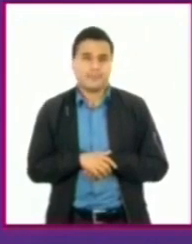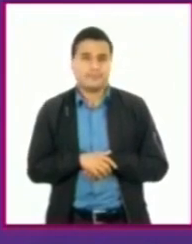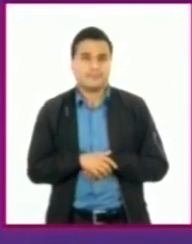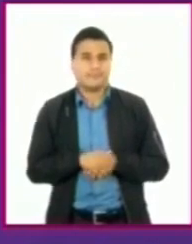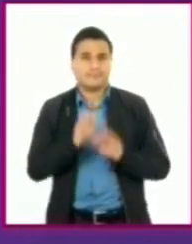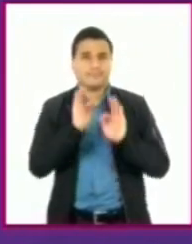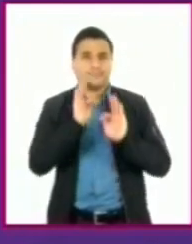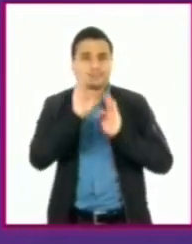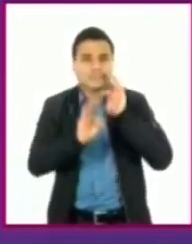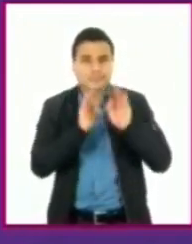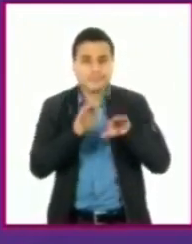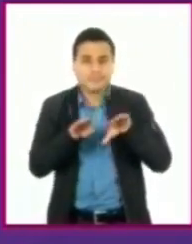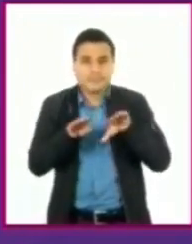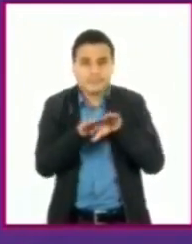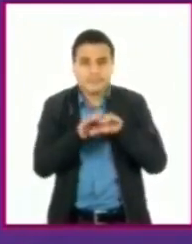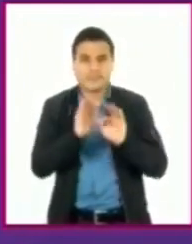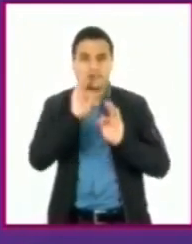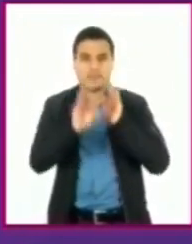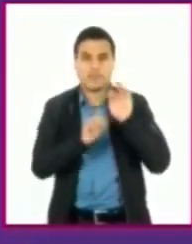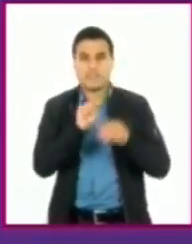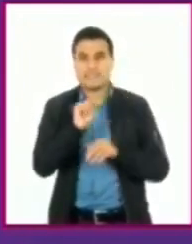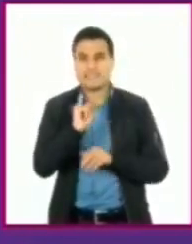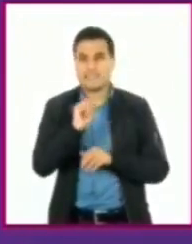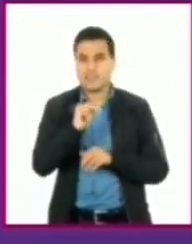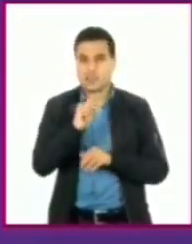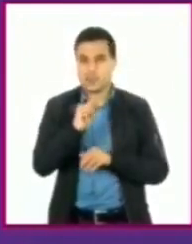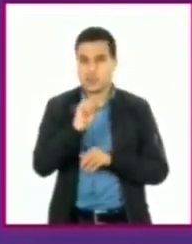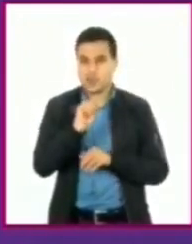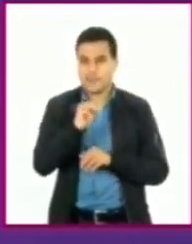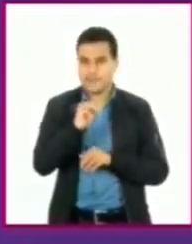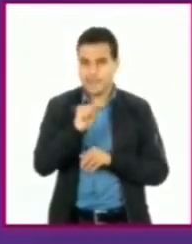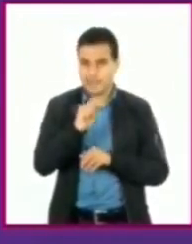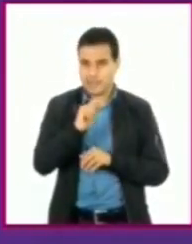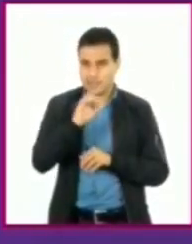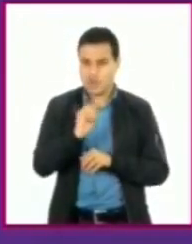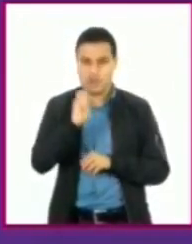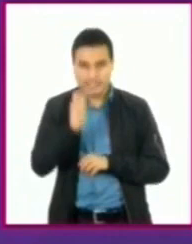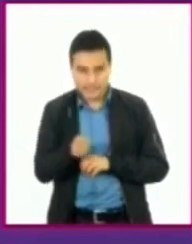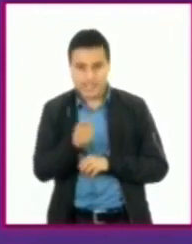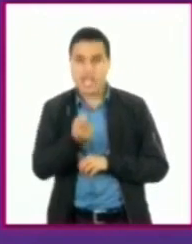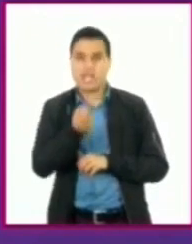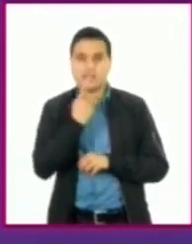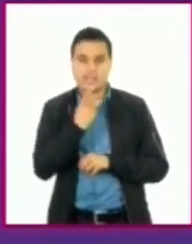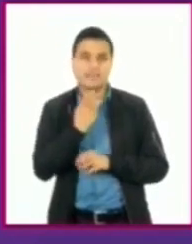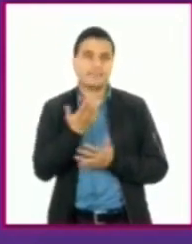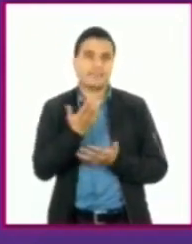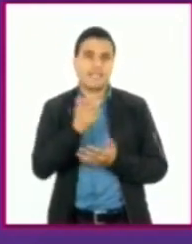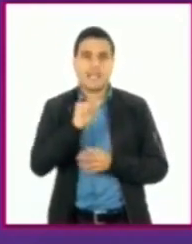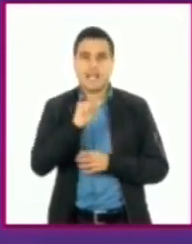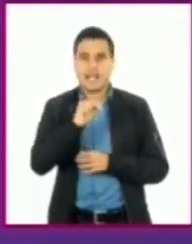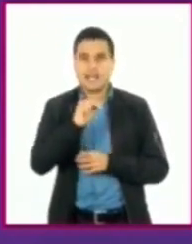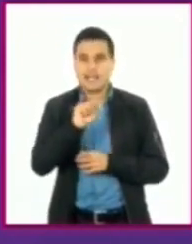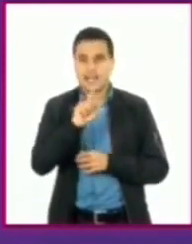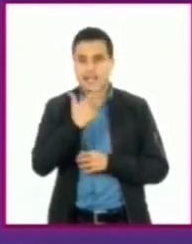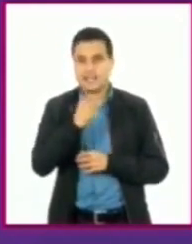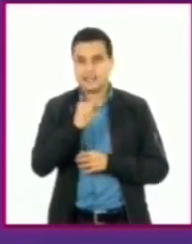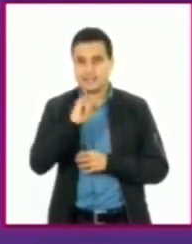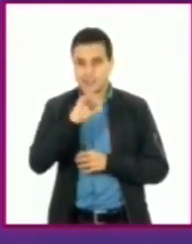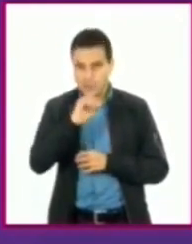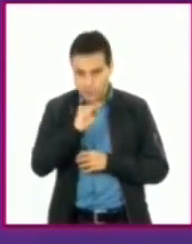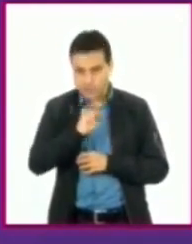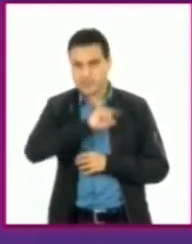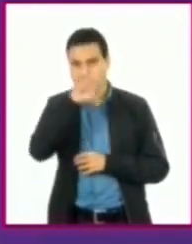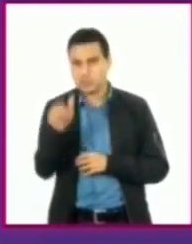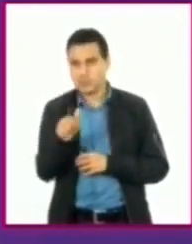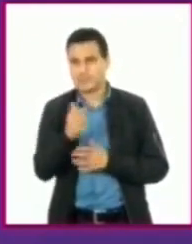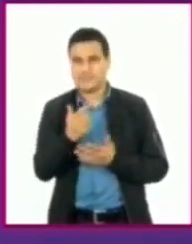llamamos nosotros es sintomático, o sea, damos analgésicos, finalmente a lo mejor muchos líquidos y el paciente normalmente en tres a cinco días